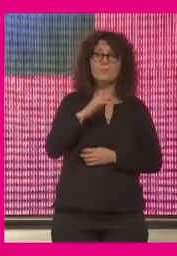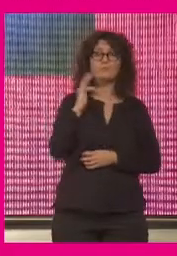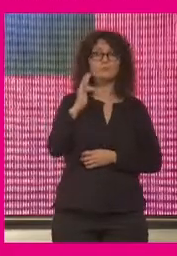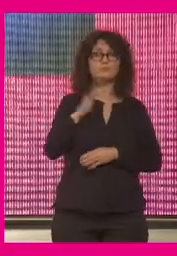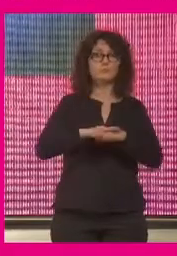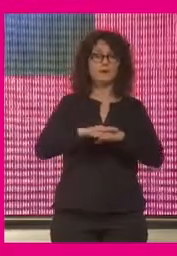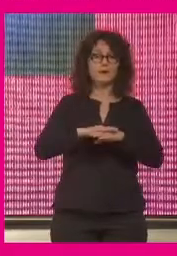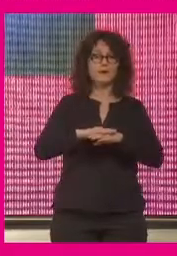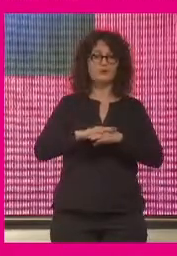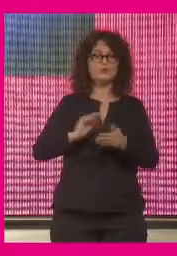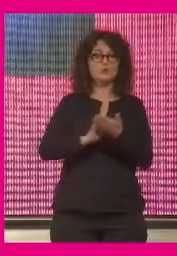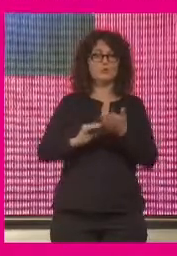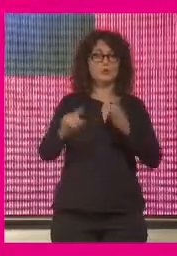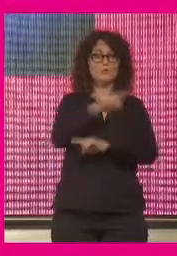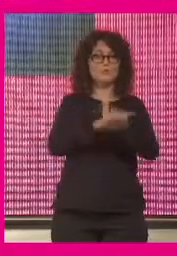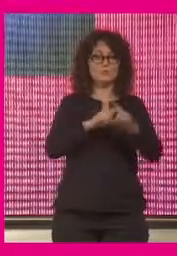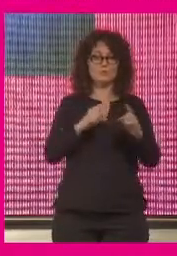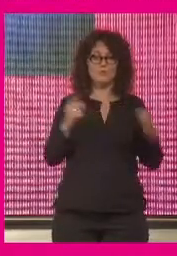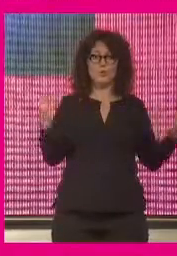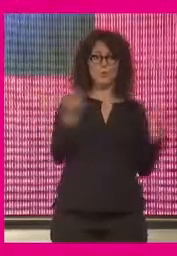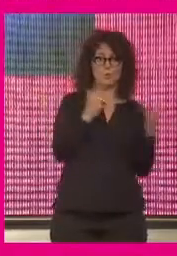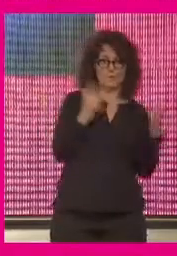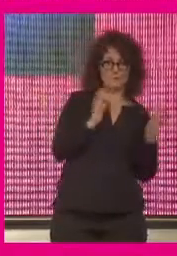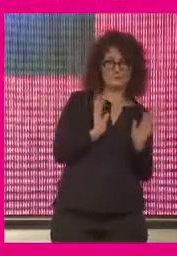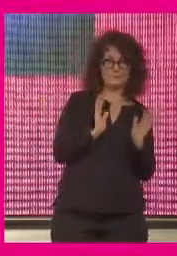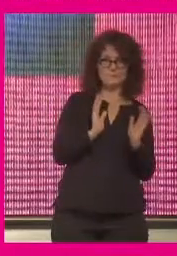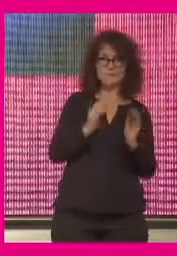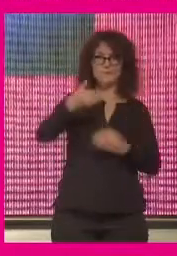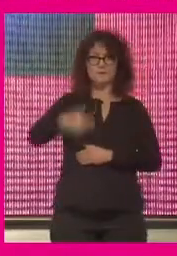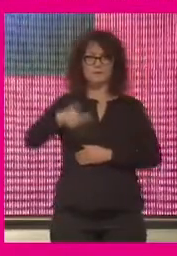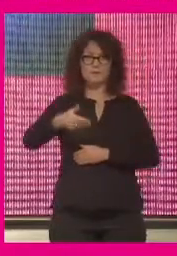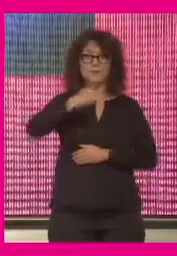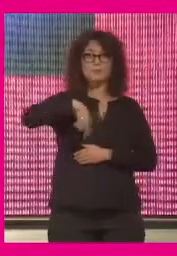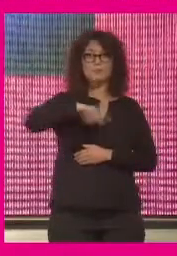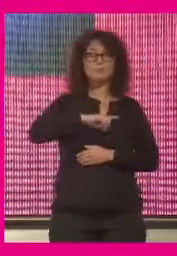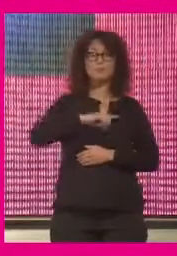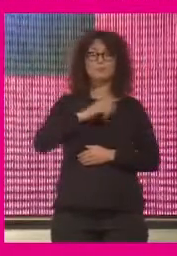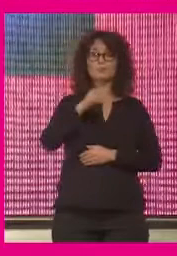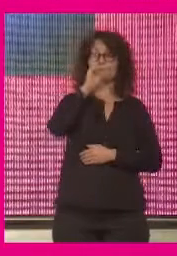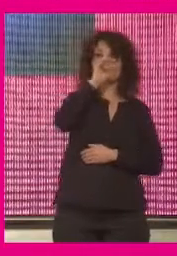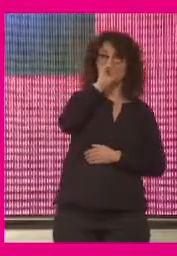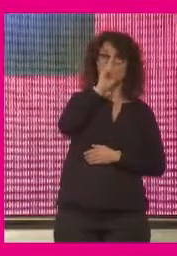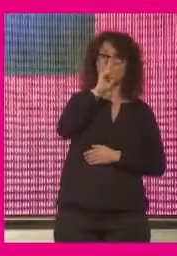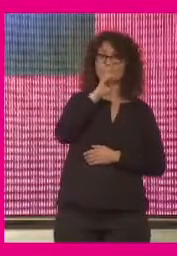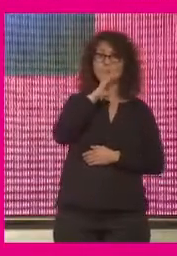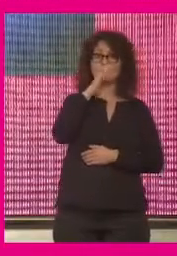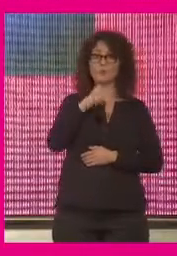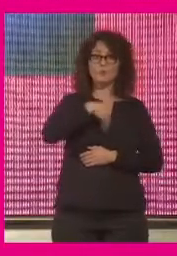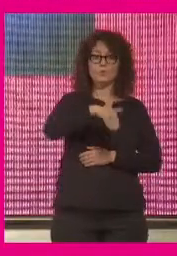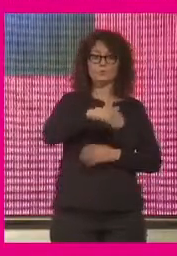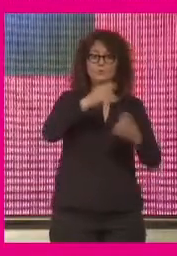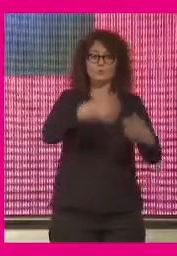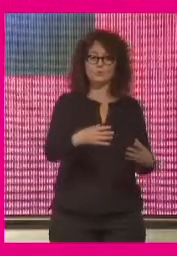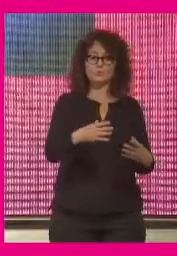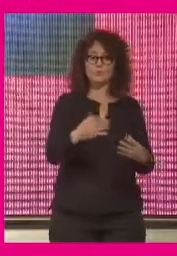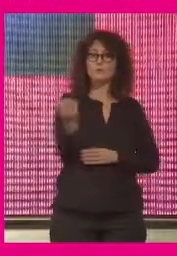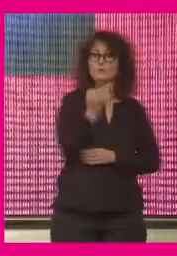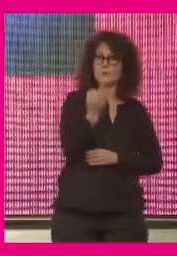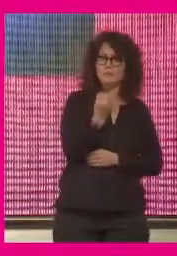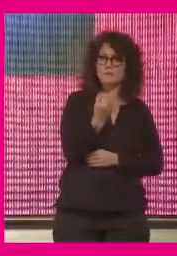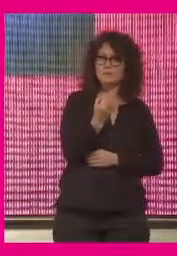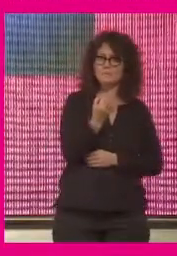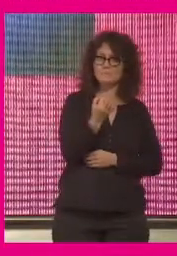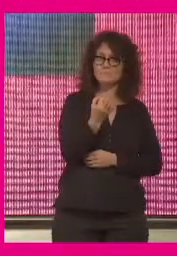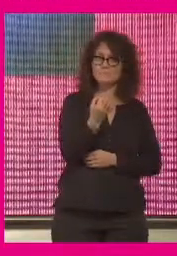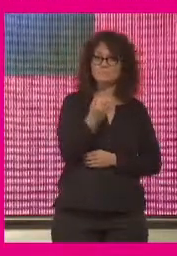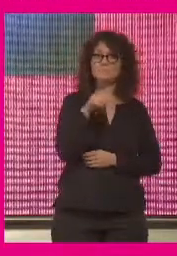urgentes y muy mala para afrontar problemas importantes somos muy buenos para preocuparnos por lo que nos va a pasar pronto y lo estamos viendo con lo que nos